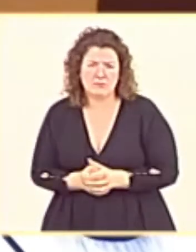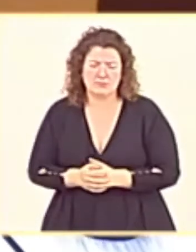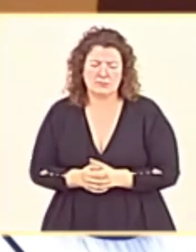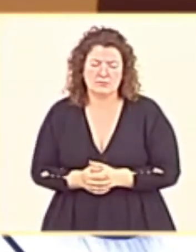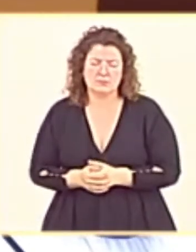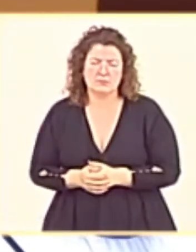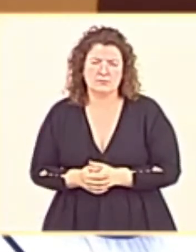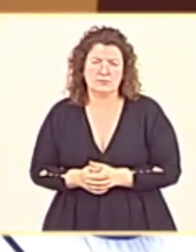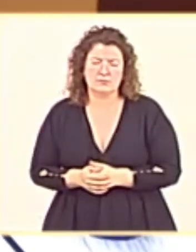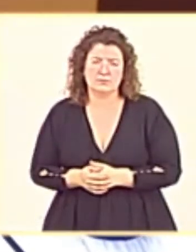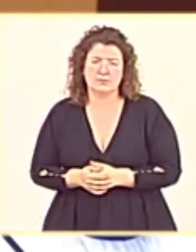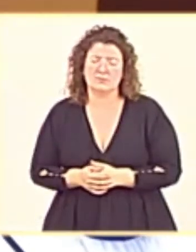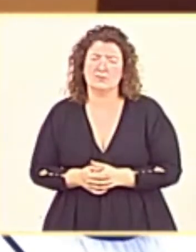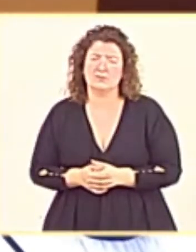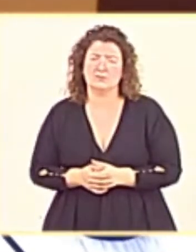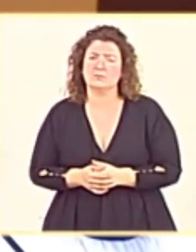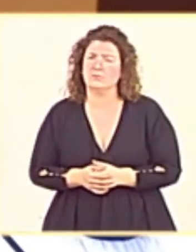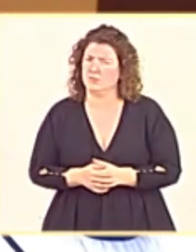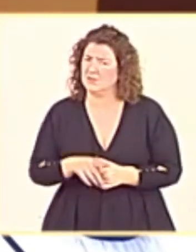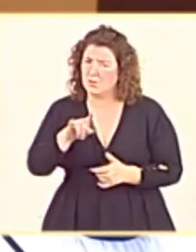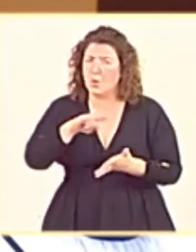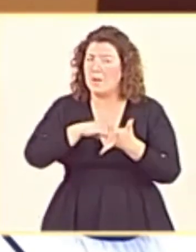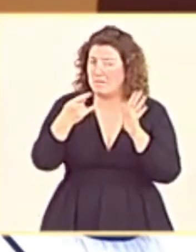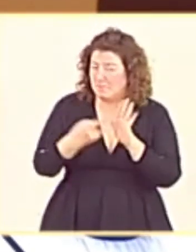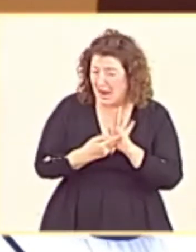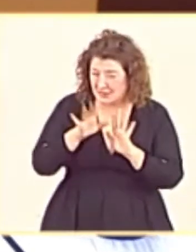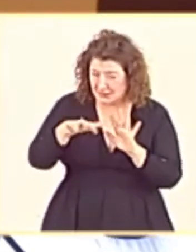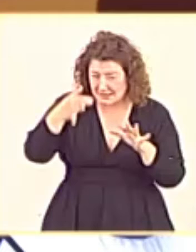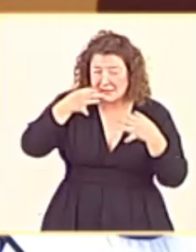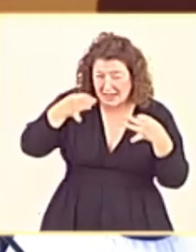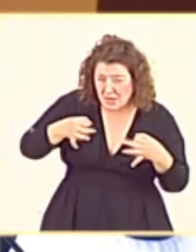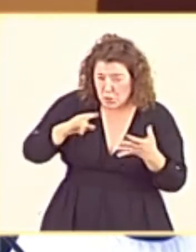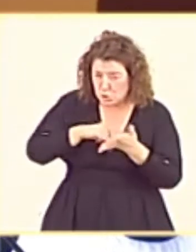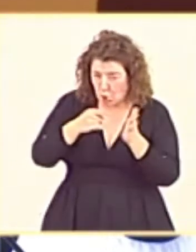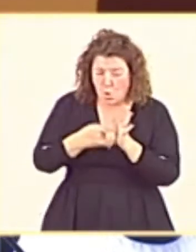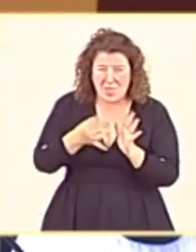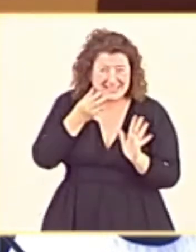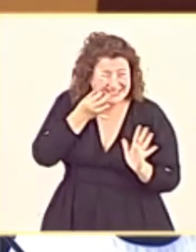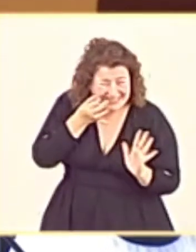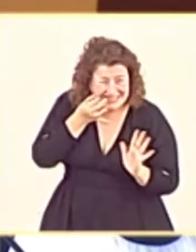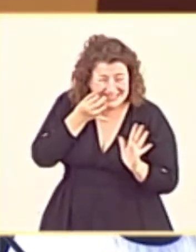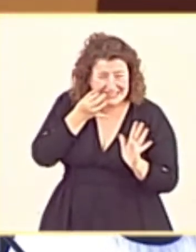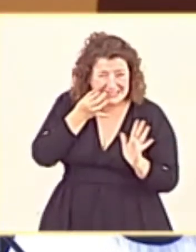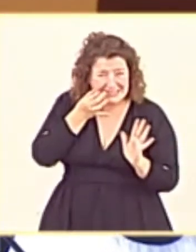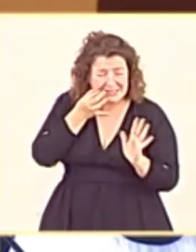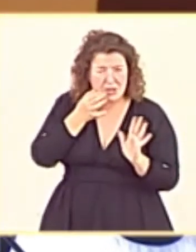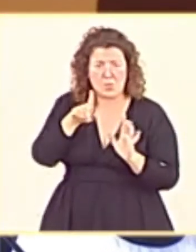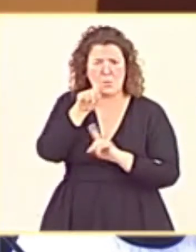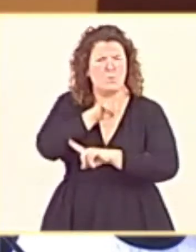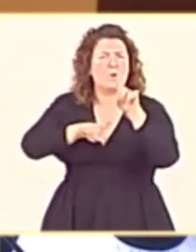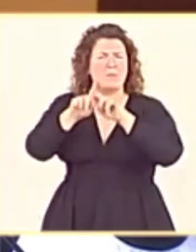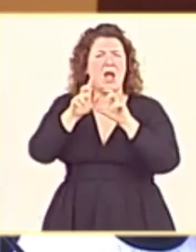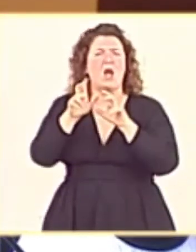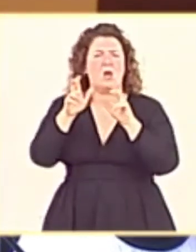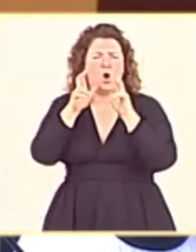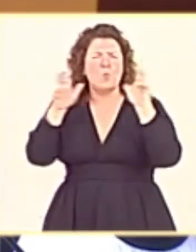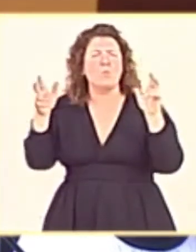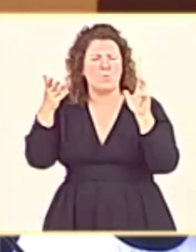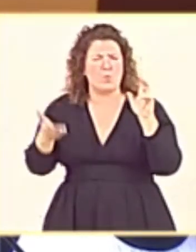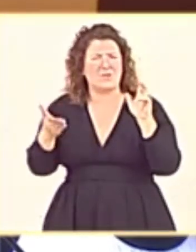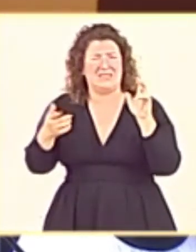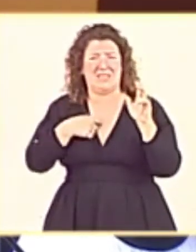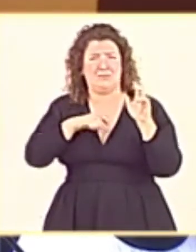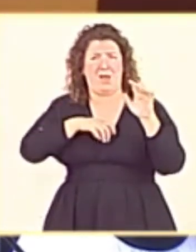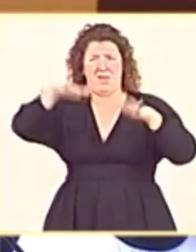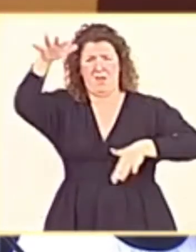su implantación. Demuestran de verdad que esto es un plan pensado realmente en dar soluciones tangibles y reales al grave problema de desequilibrio